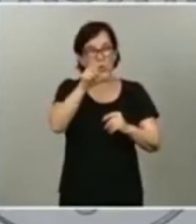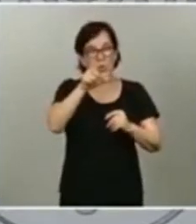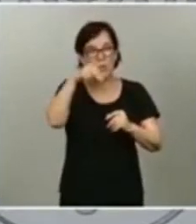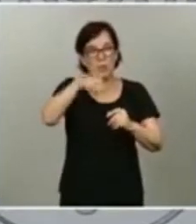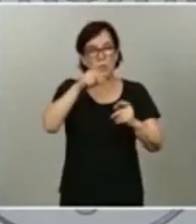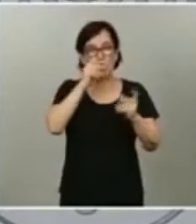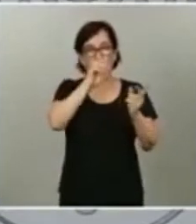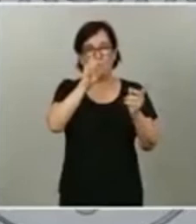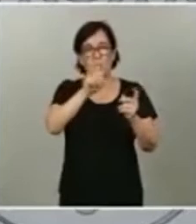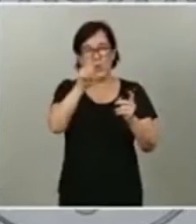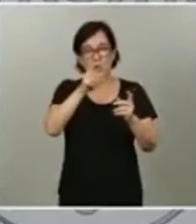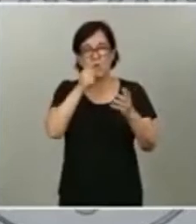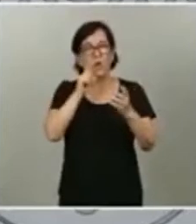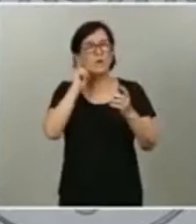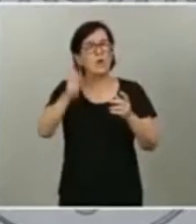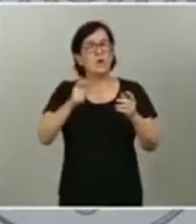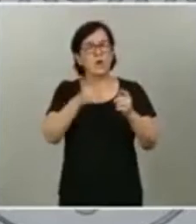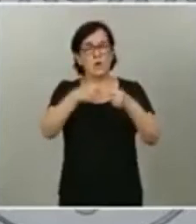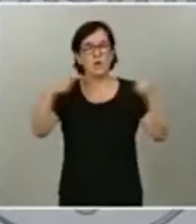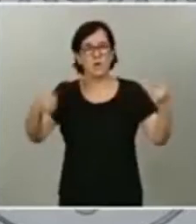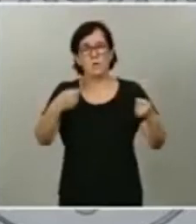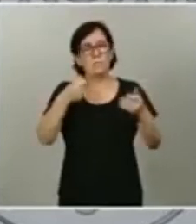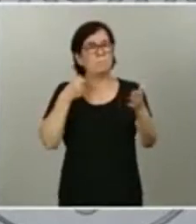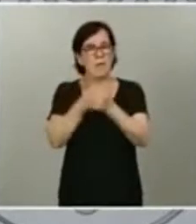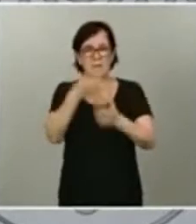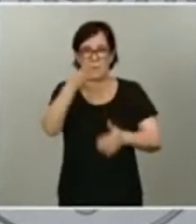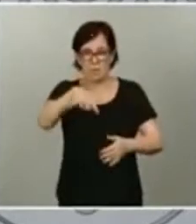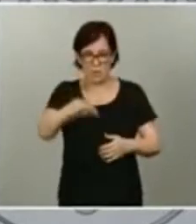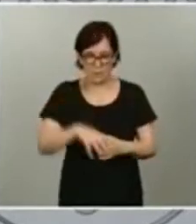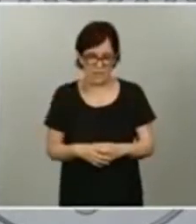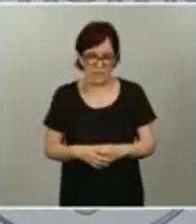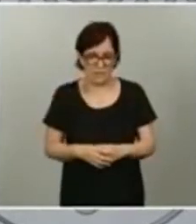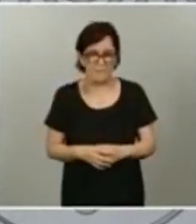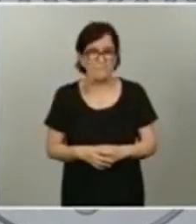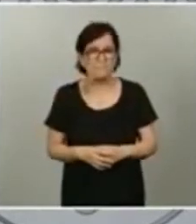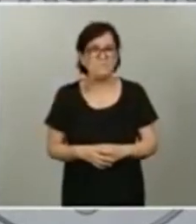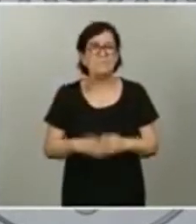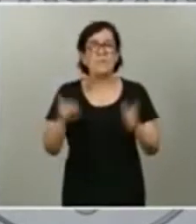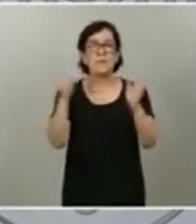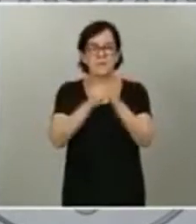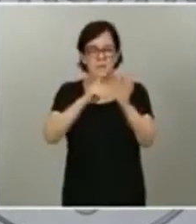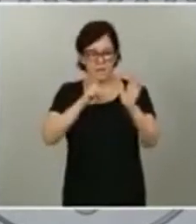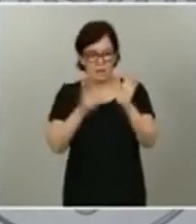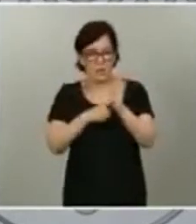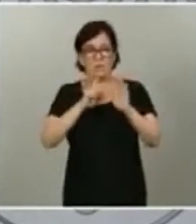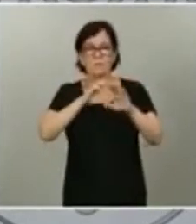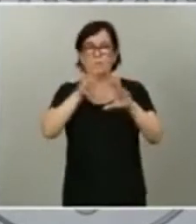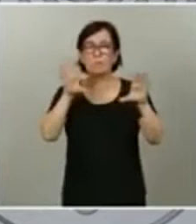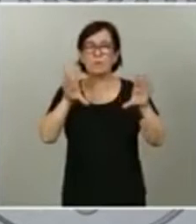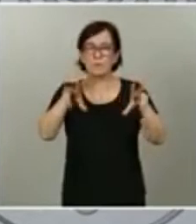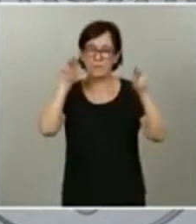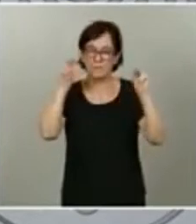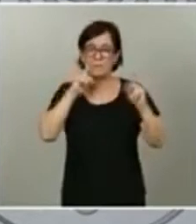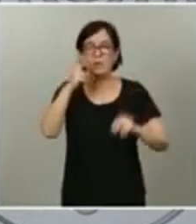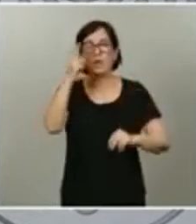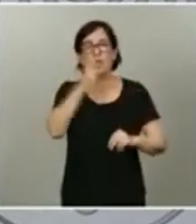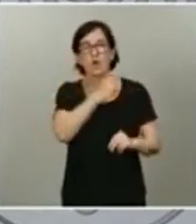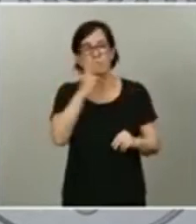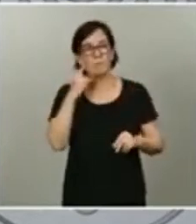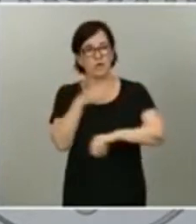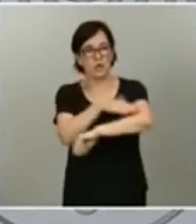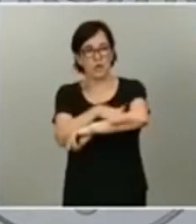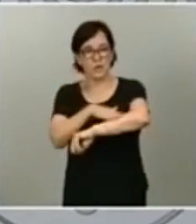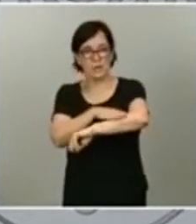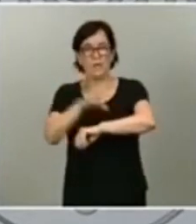duración máxima de cuatro meses. El decreto ley por último reafirma el compromiso del Gobierno COE,